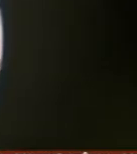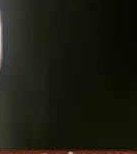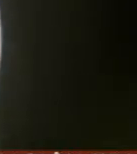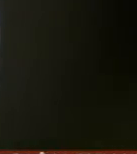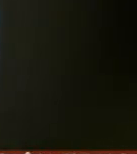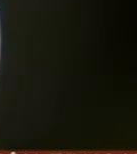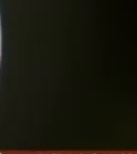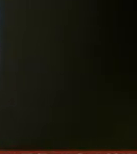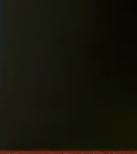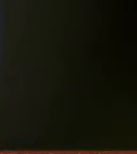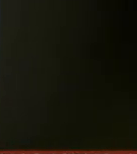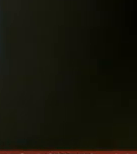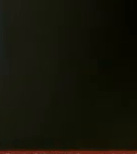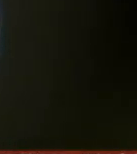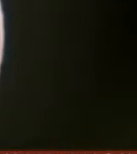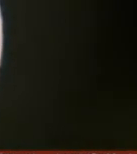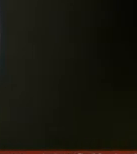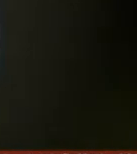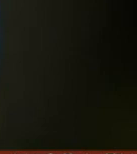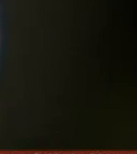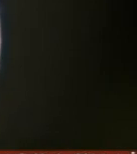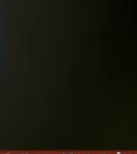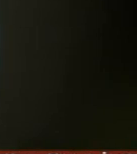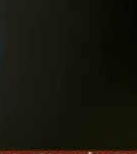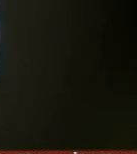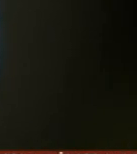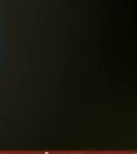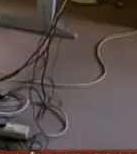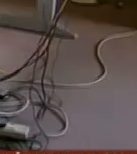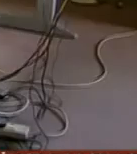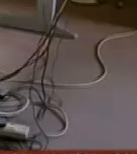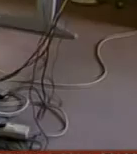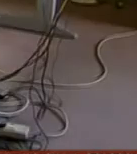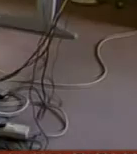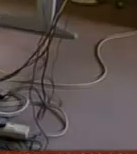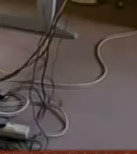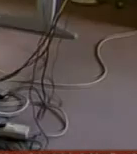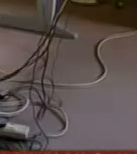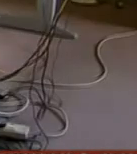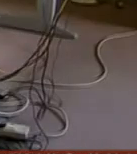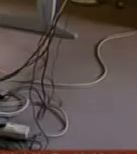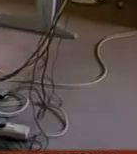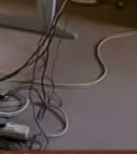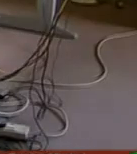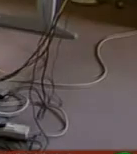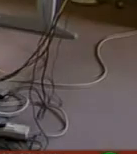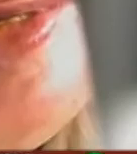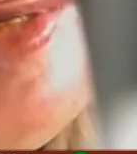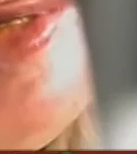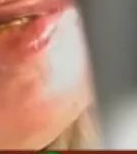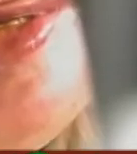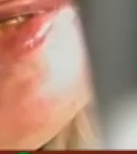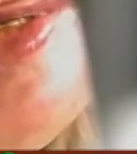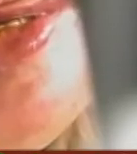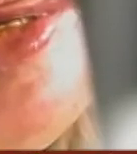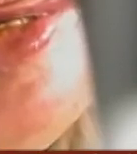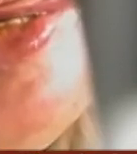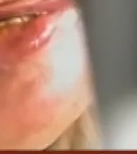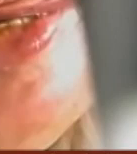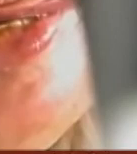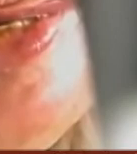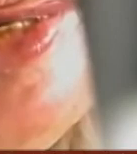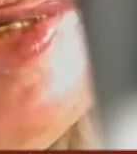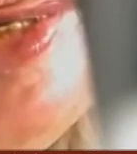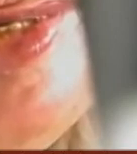analizando algunos inventos y tratando temas de gran importancia como lo es la innovación responsable y las consecuencias de su